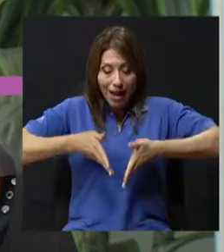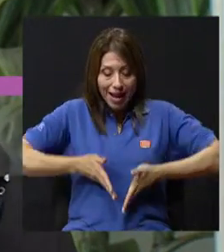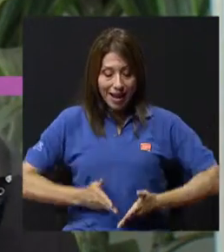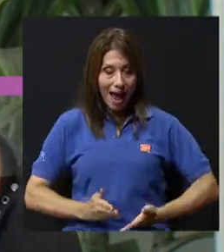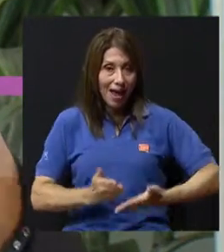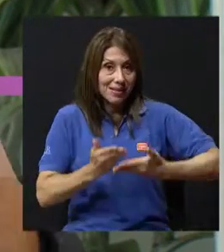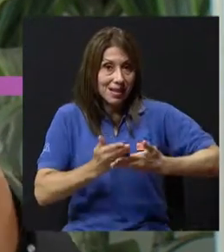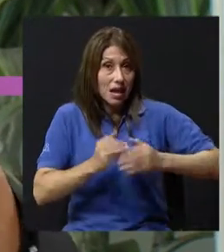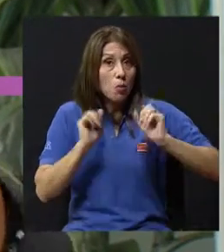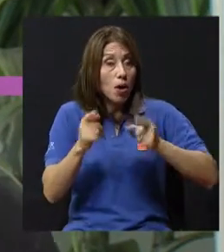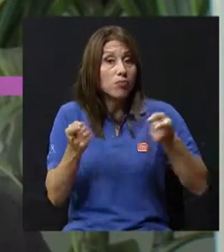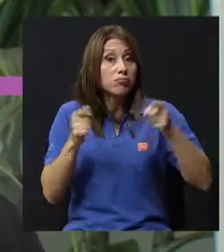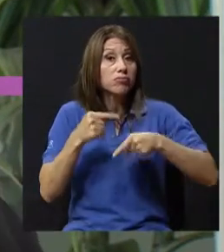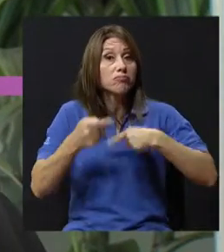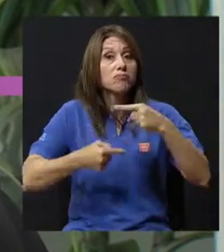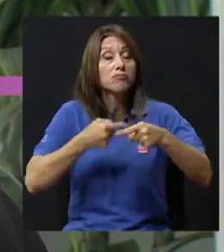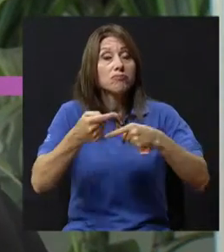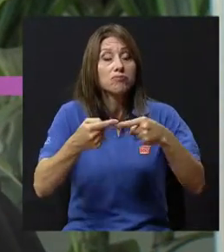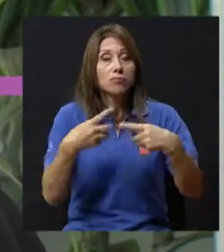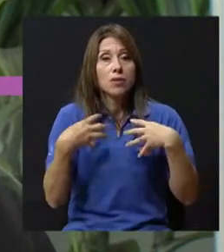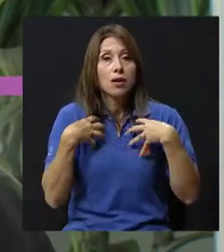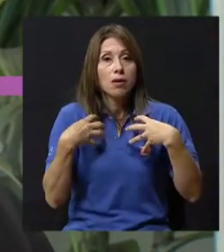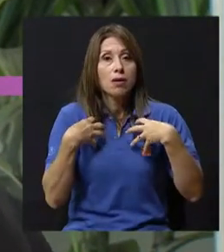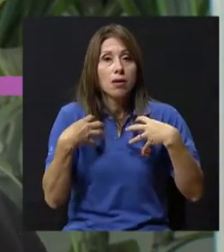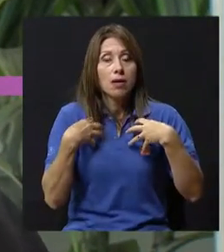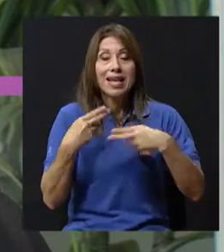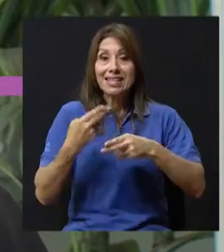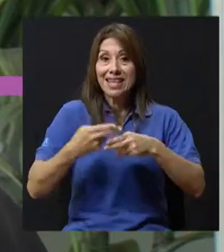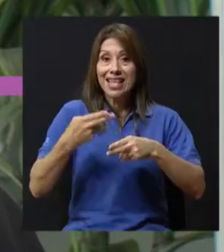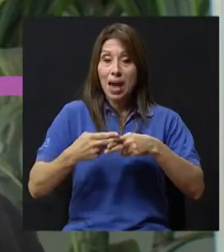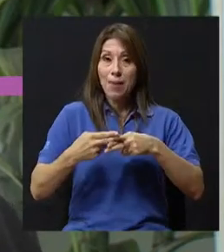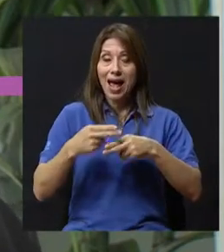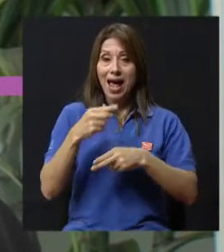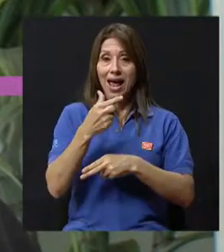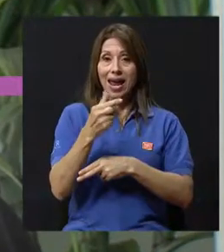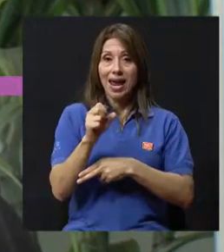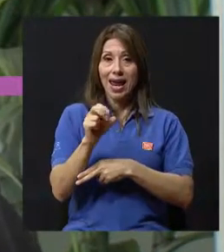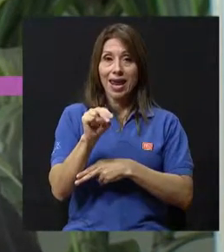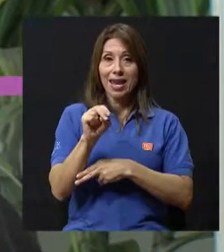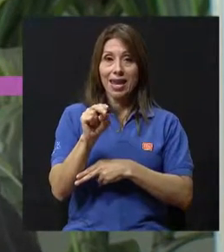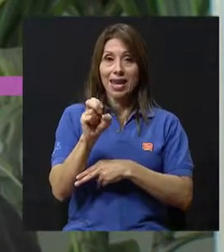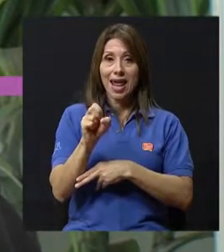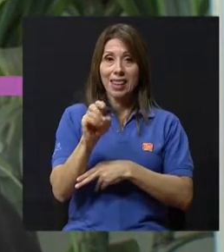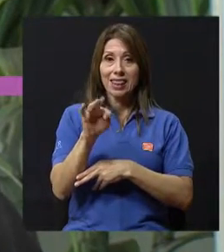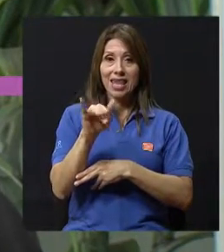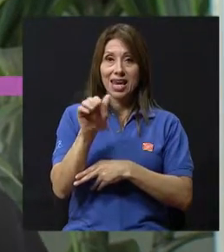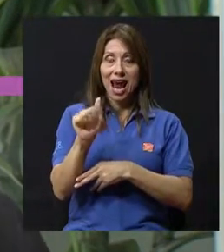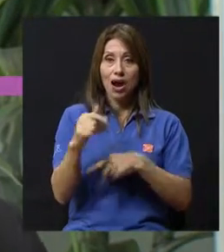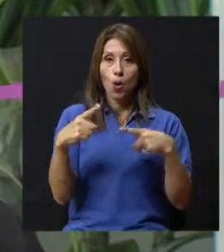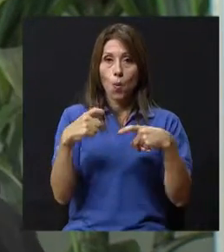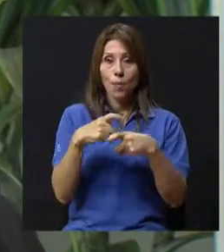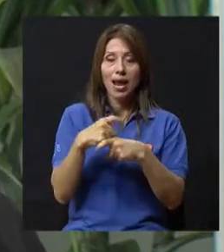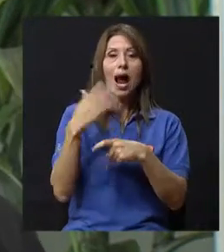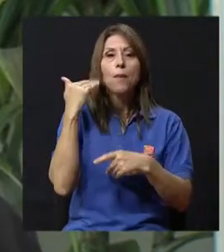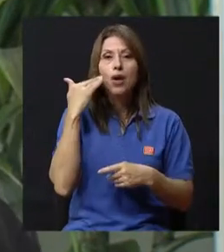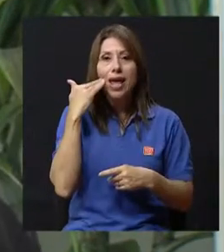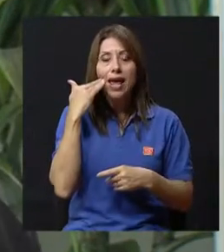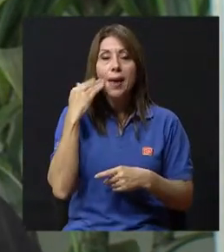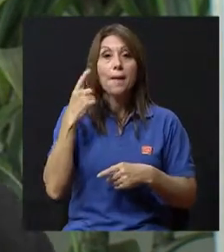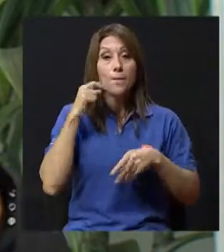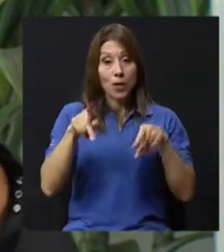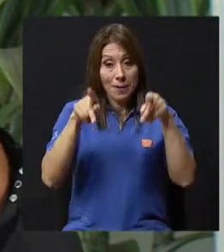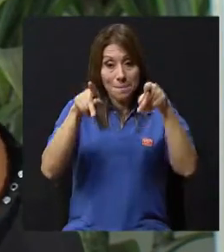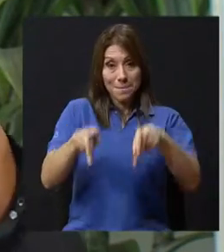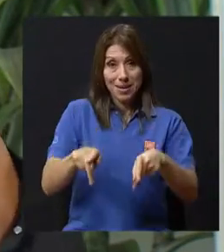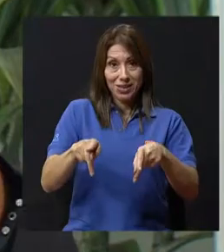con la predisposición a tener asma. Y se llama una enfermedad genética compleja porque es la interacción con el medio